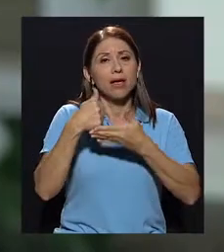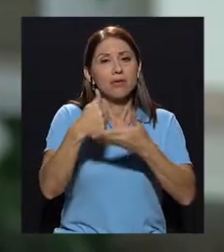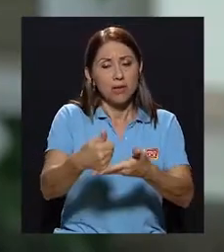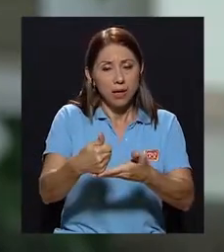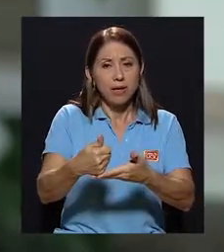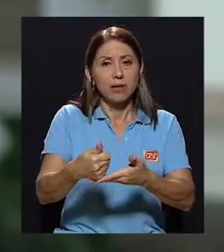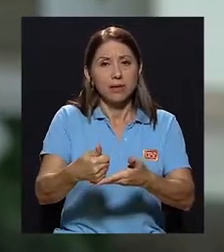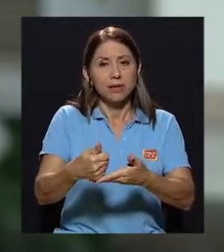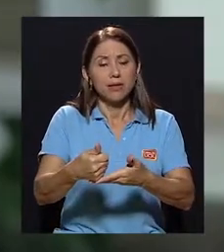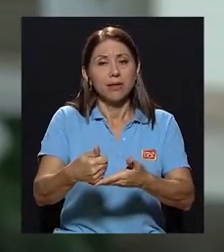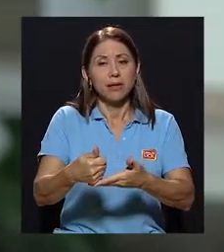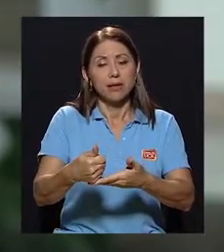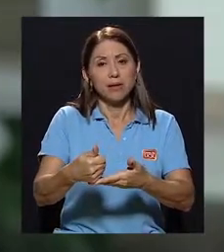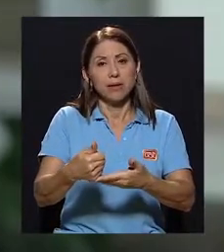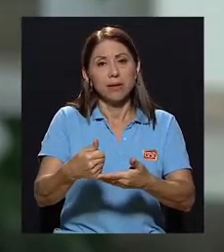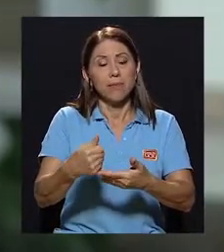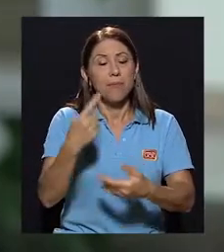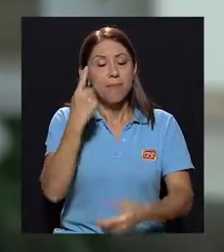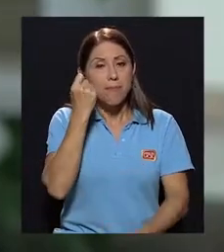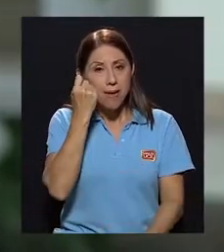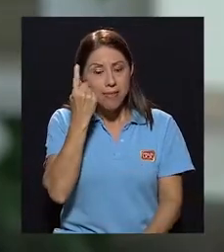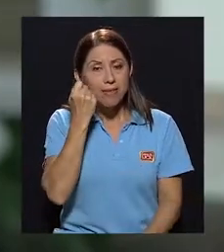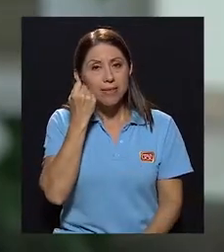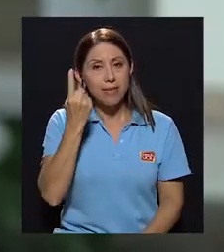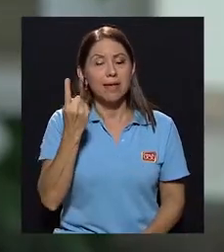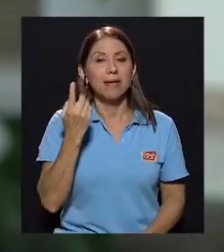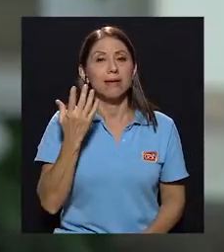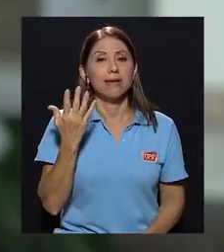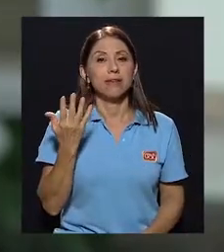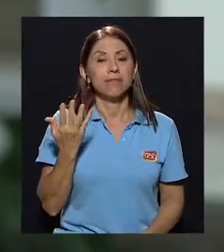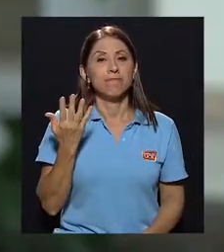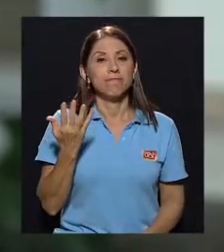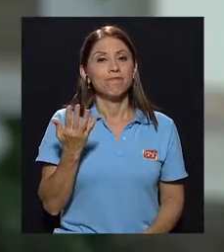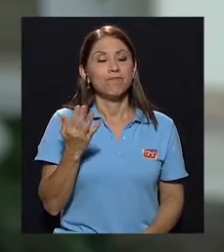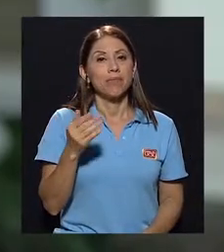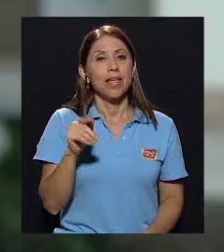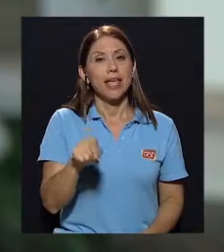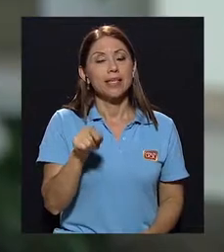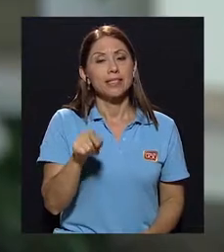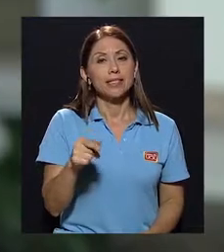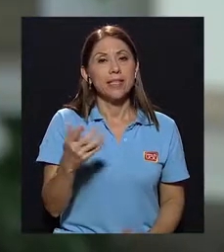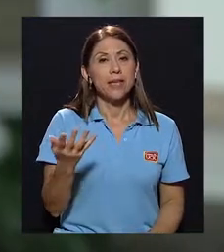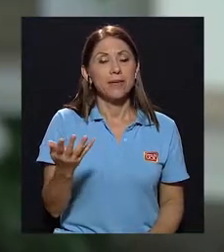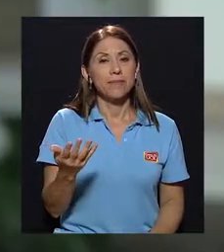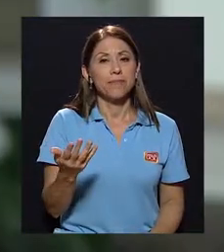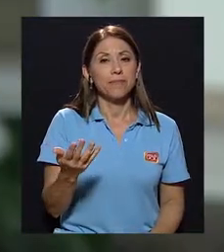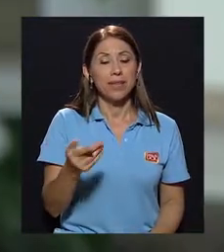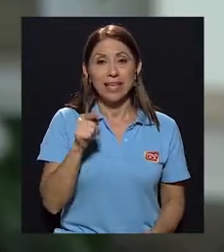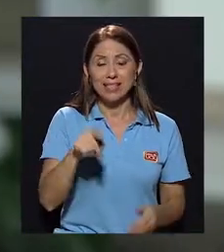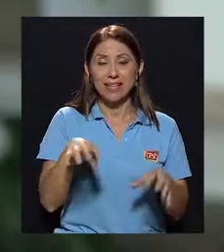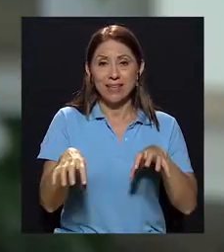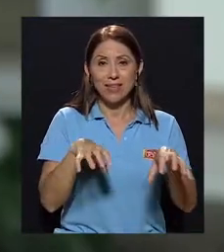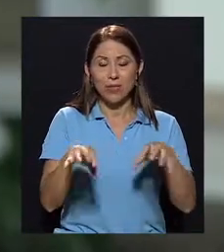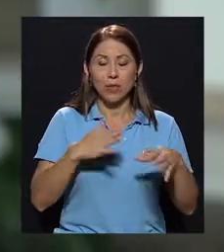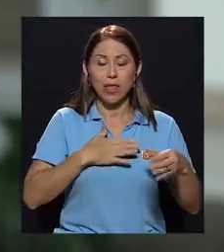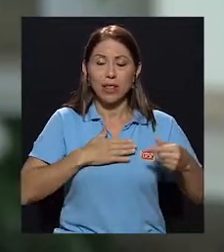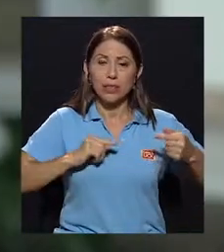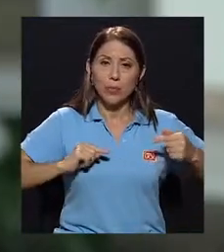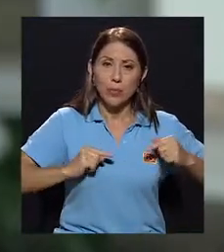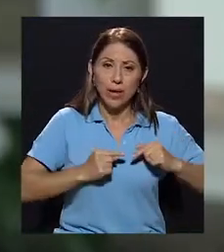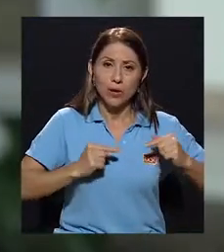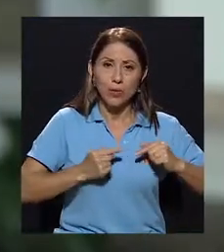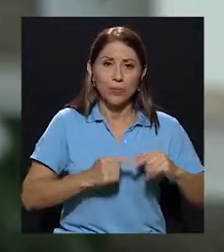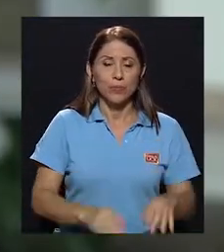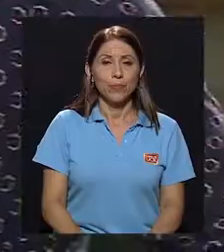a hacer, a entender, más bien, este, este evento del duelo.